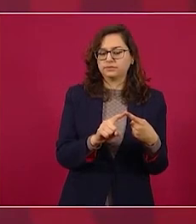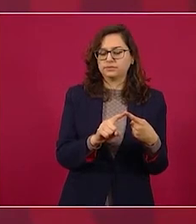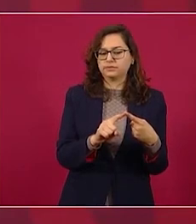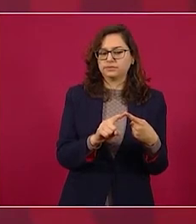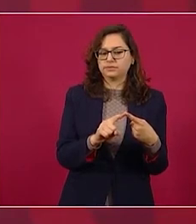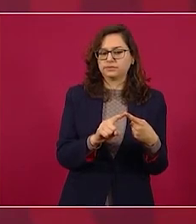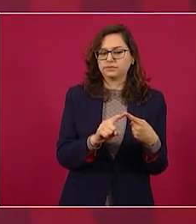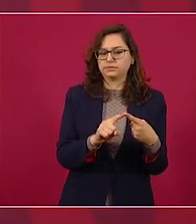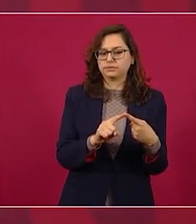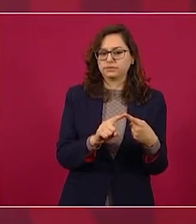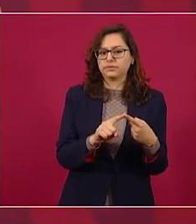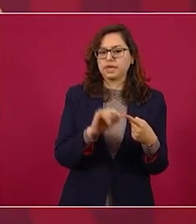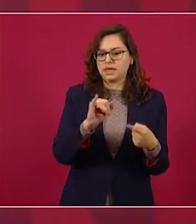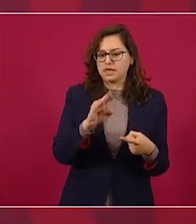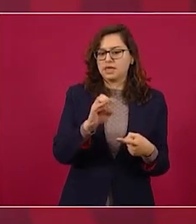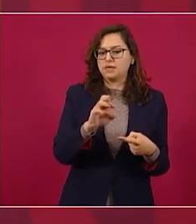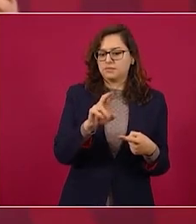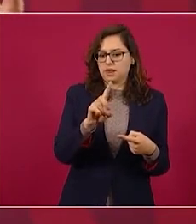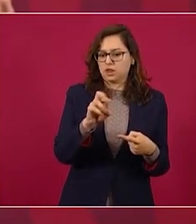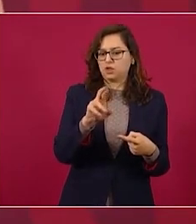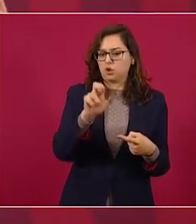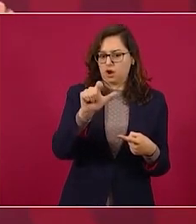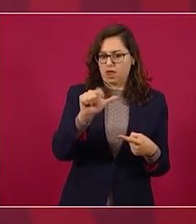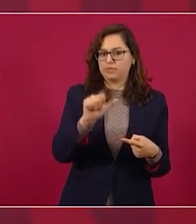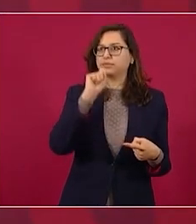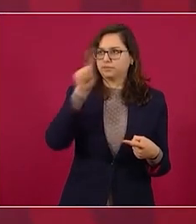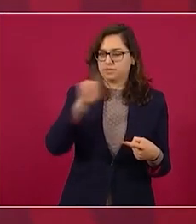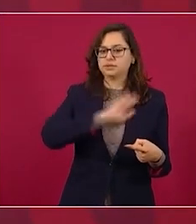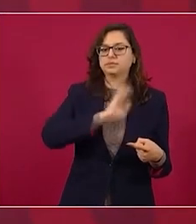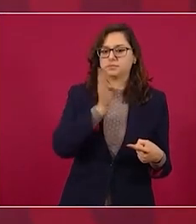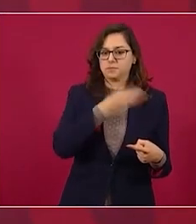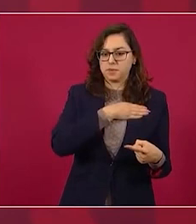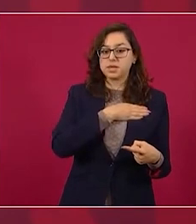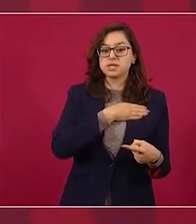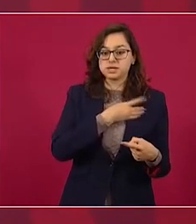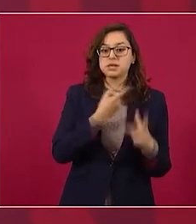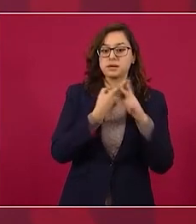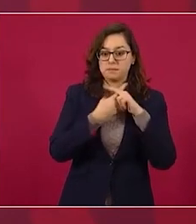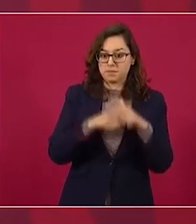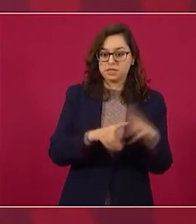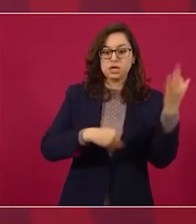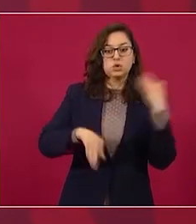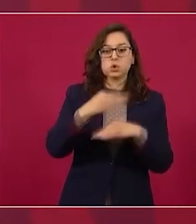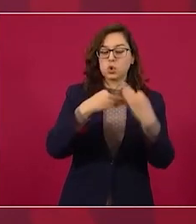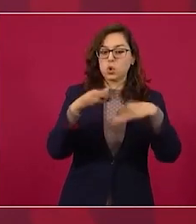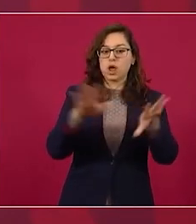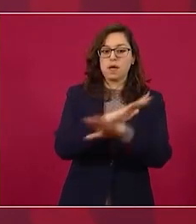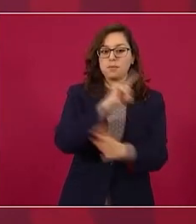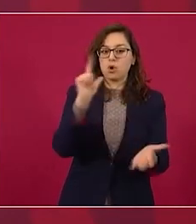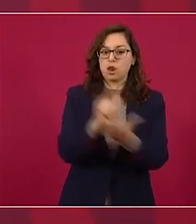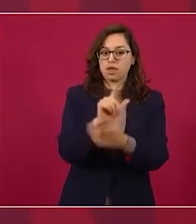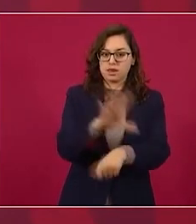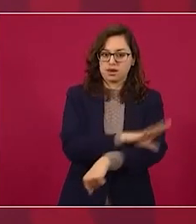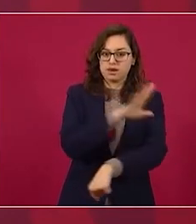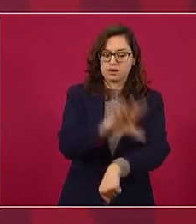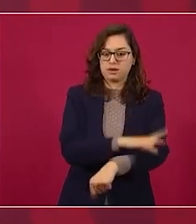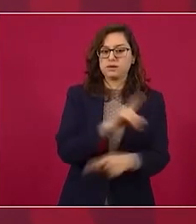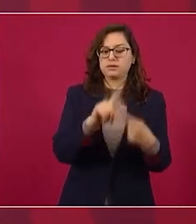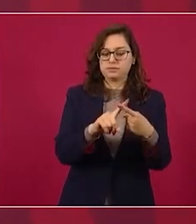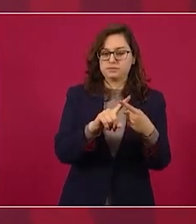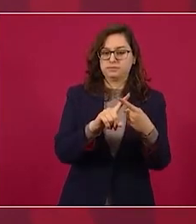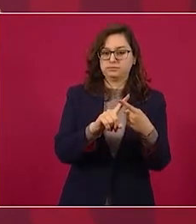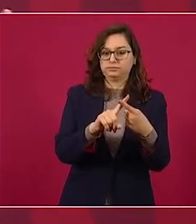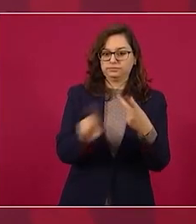cuando empiezan con toda la reforma eléctrica luego